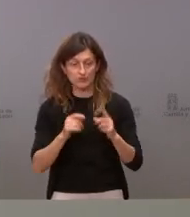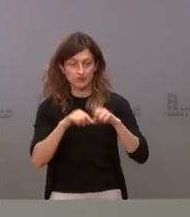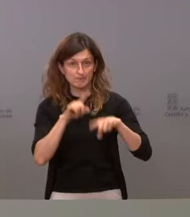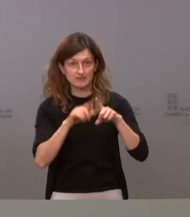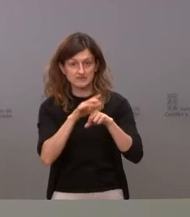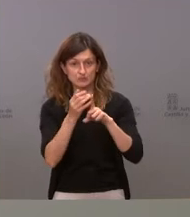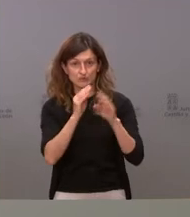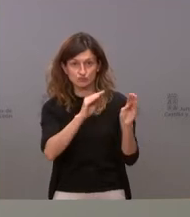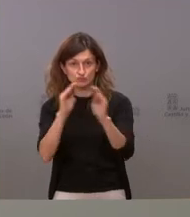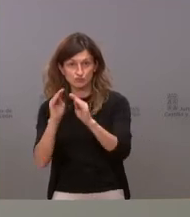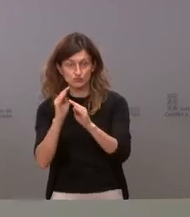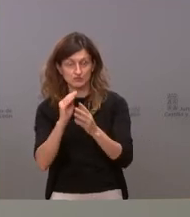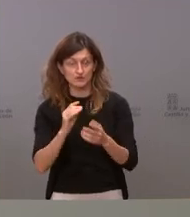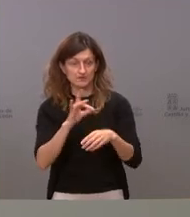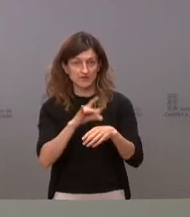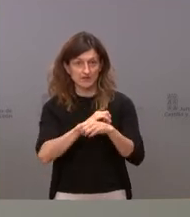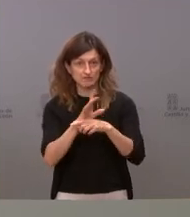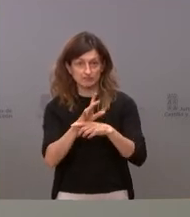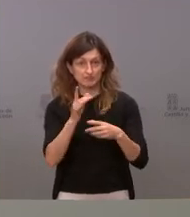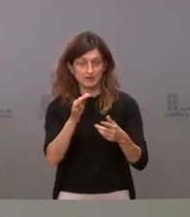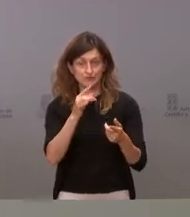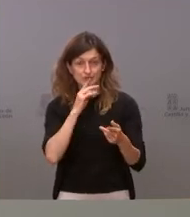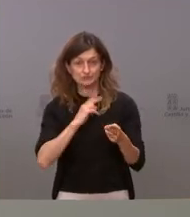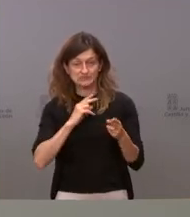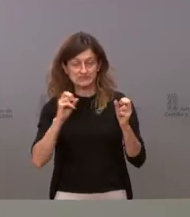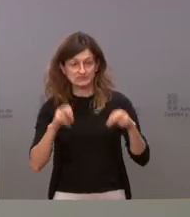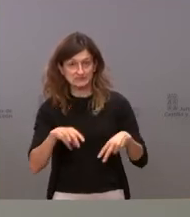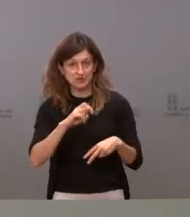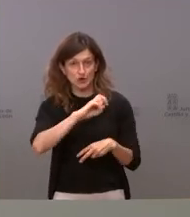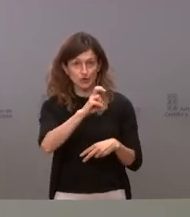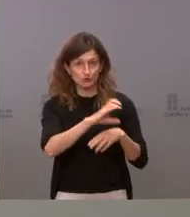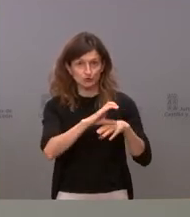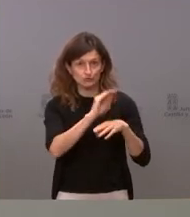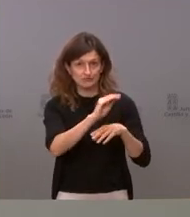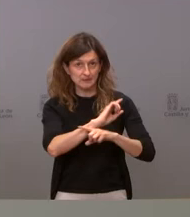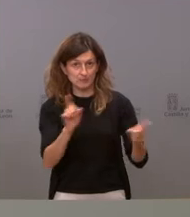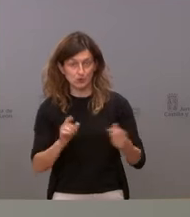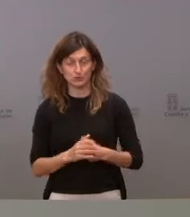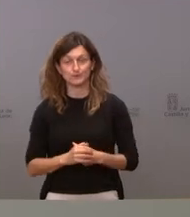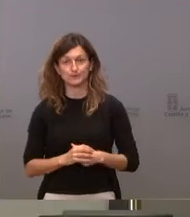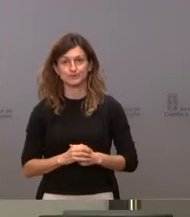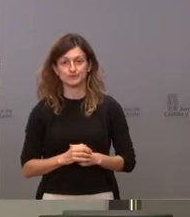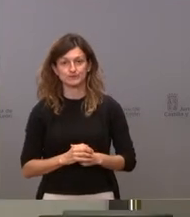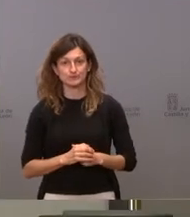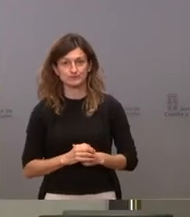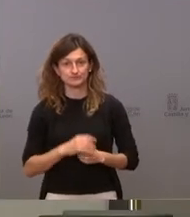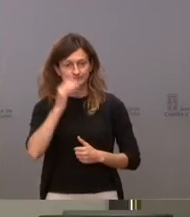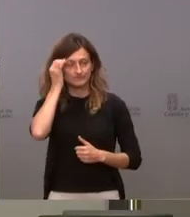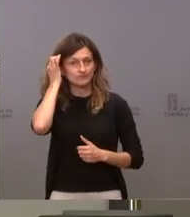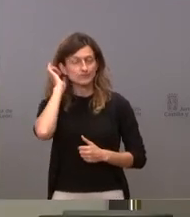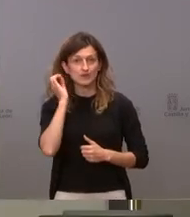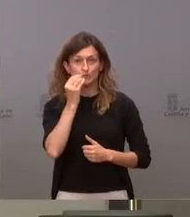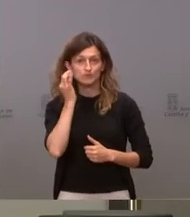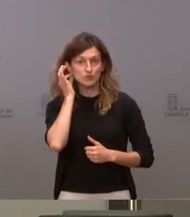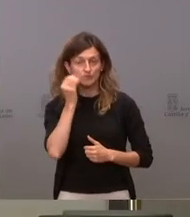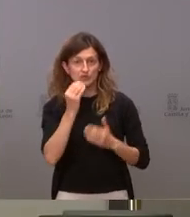situación epidemiológica pero no se me contestó ni a mí ni a los otros consejeros que lo plantearon. Sí, hola, buenos días.